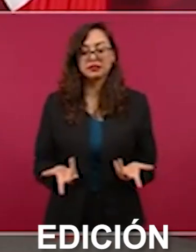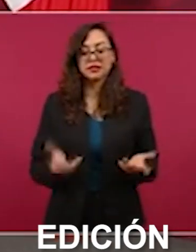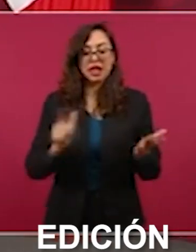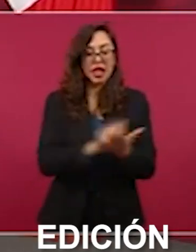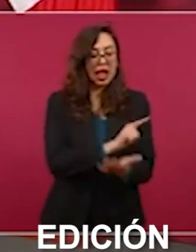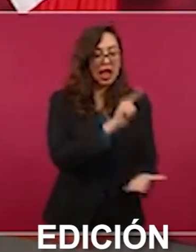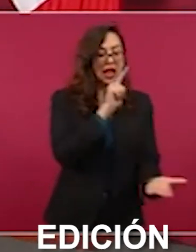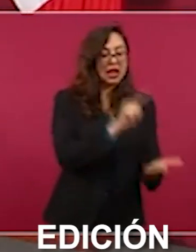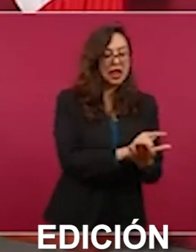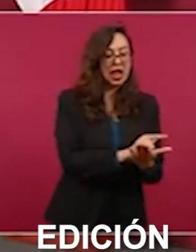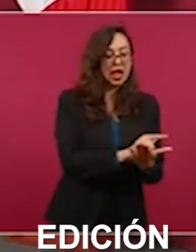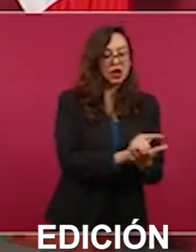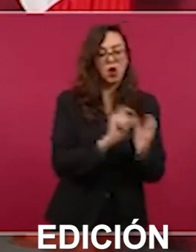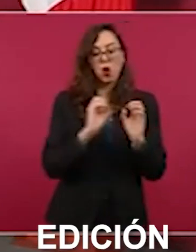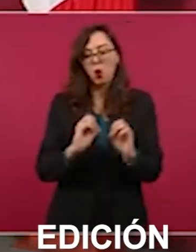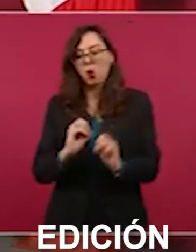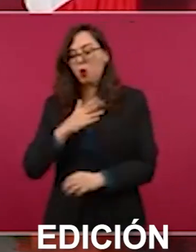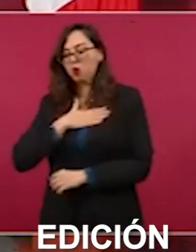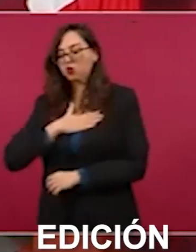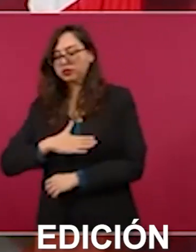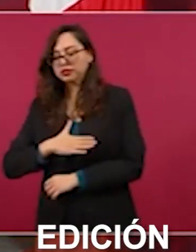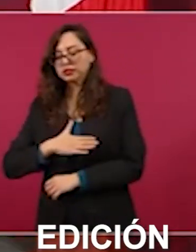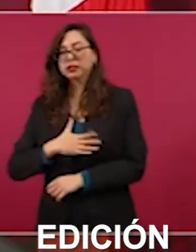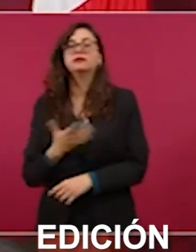en el derecho decimos la justicia